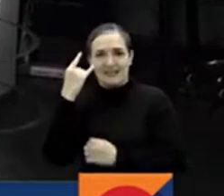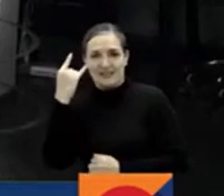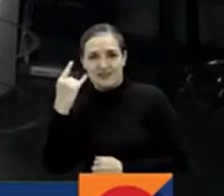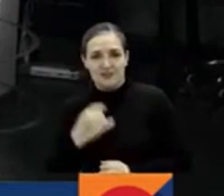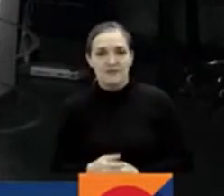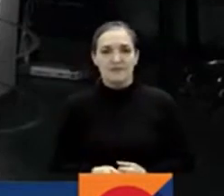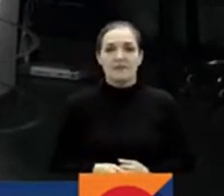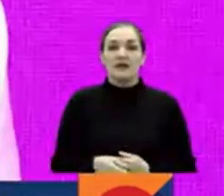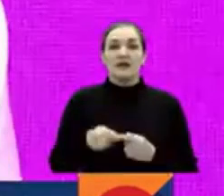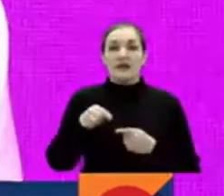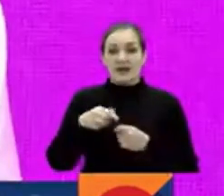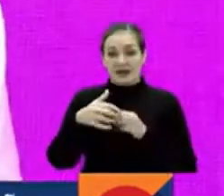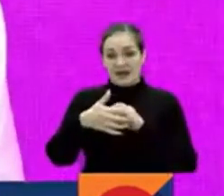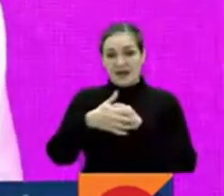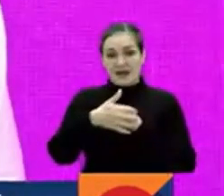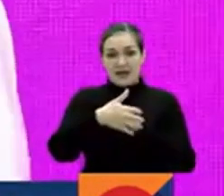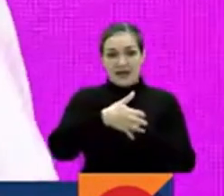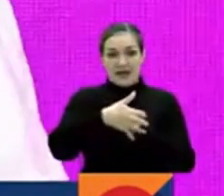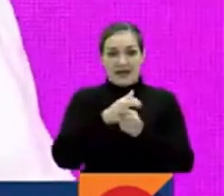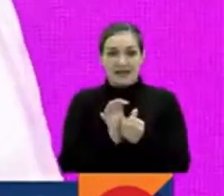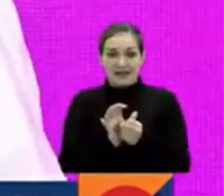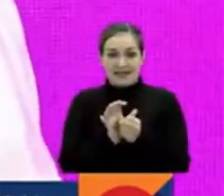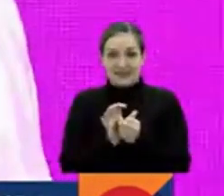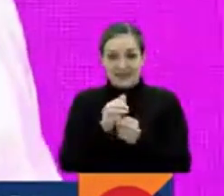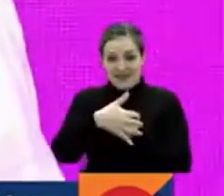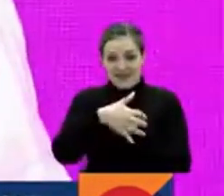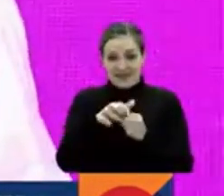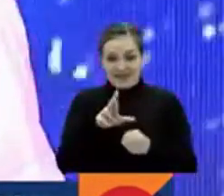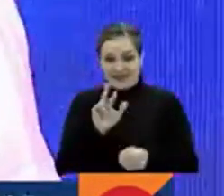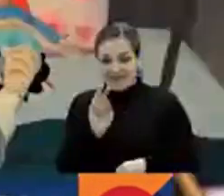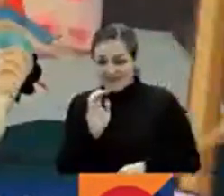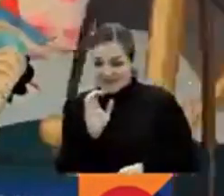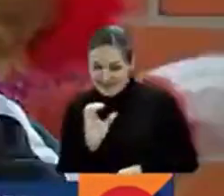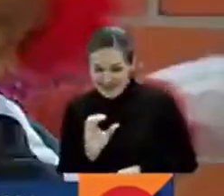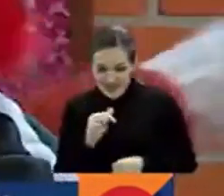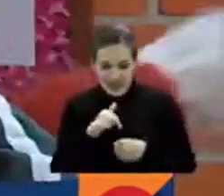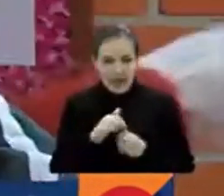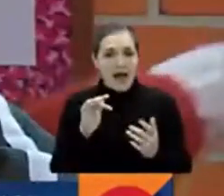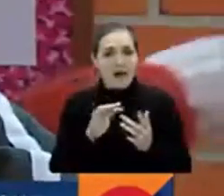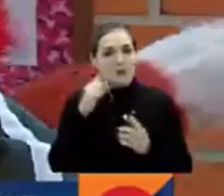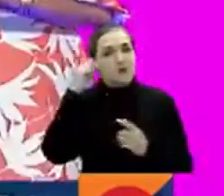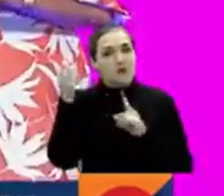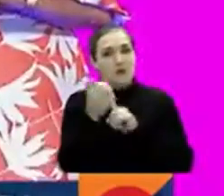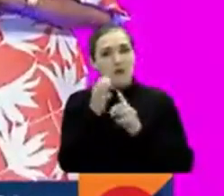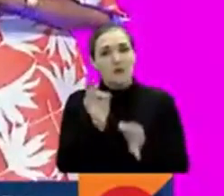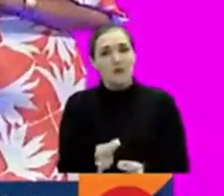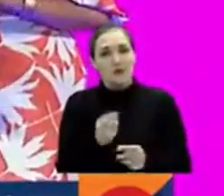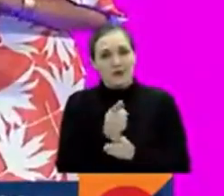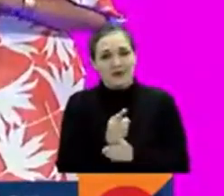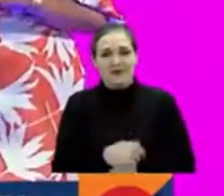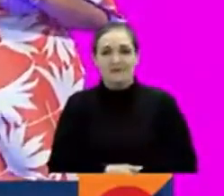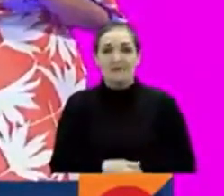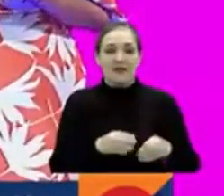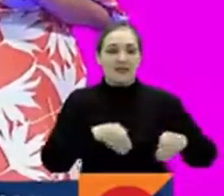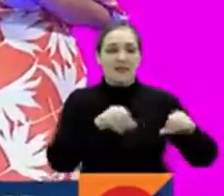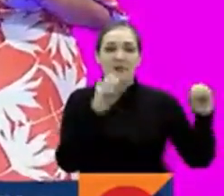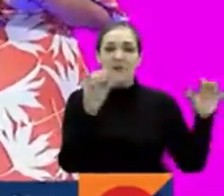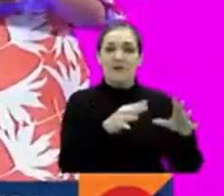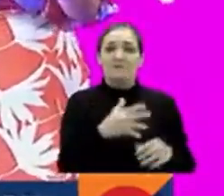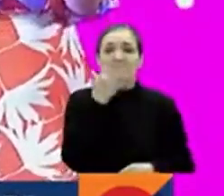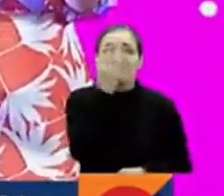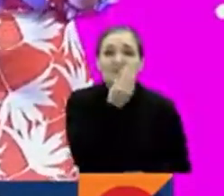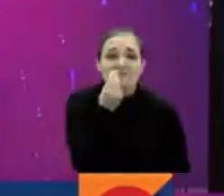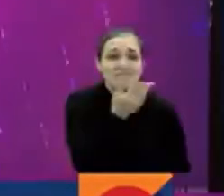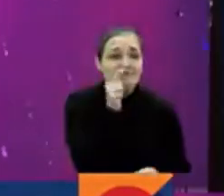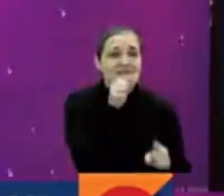RTVC es el lugar en el que esta clase de sueños se cumplen. Territorio Mágico. No hay nada más hermoso que trabajar